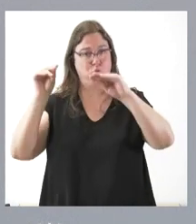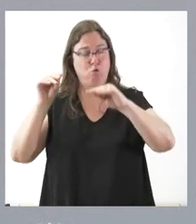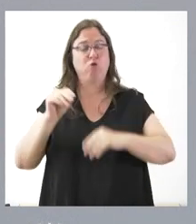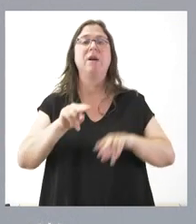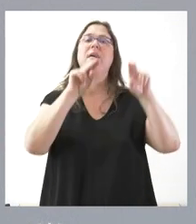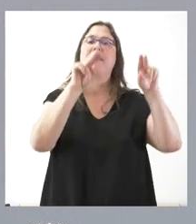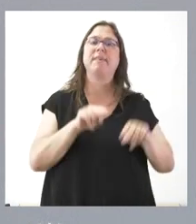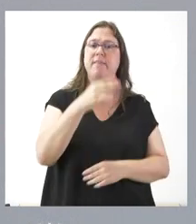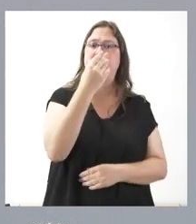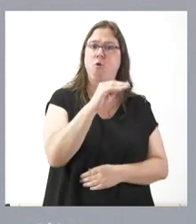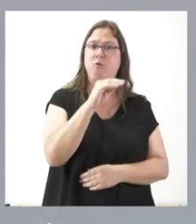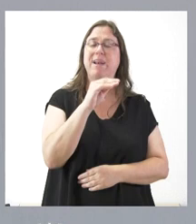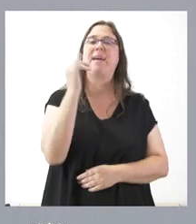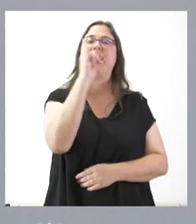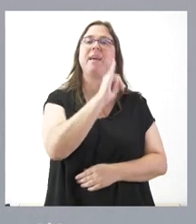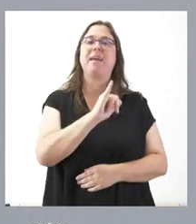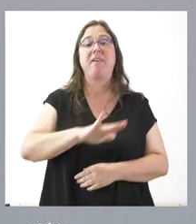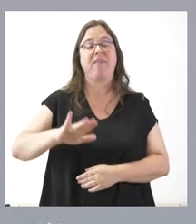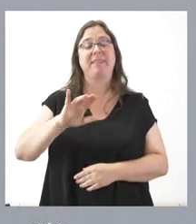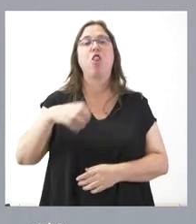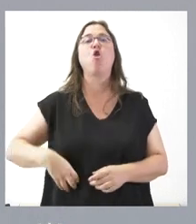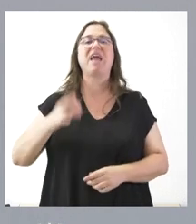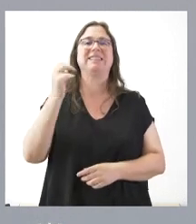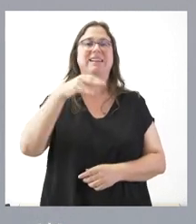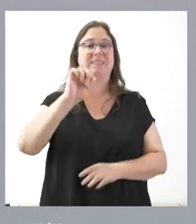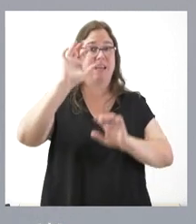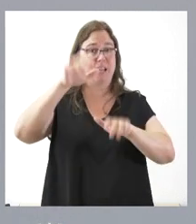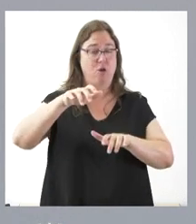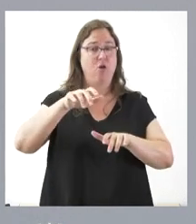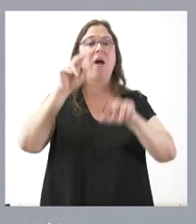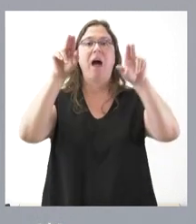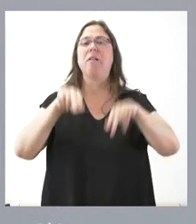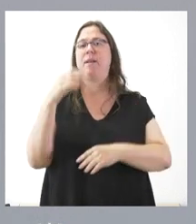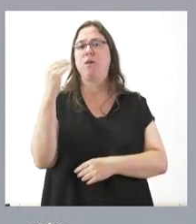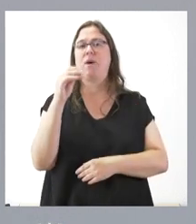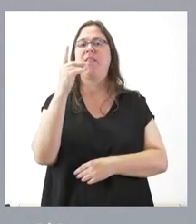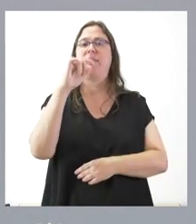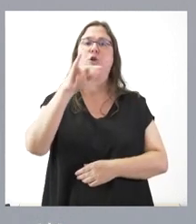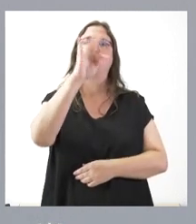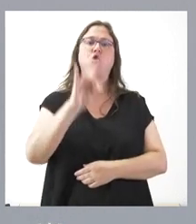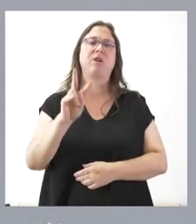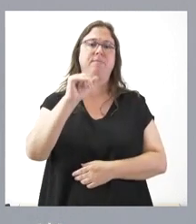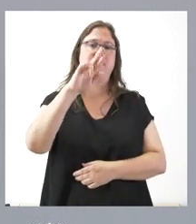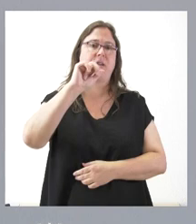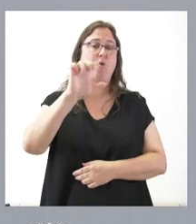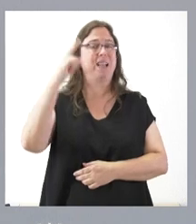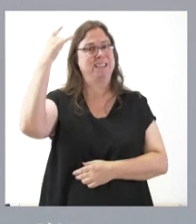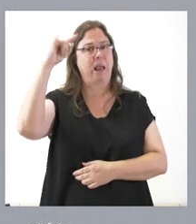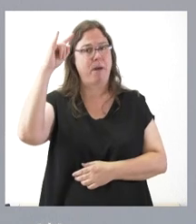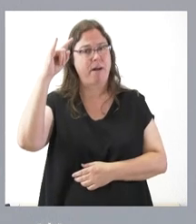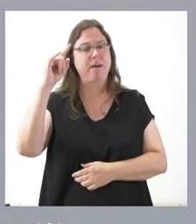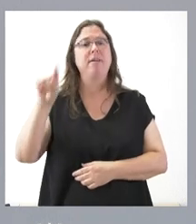residencia juvenil Infanta Doña Sancha en León, el albergue juvenil Diego Torres y Villarroel en Salamanca,